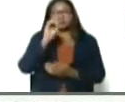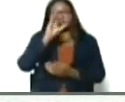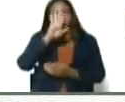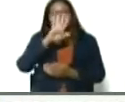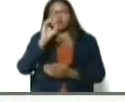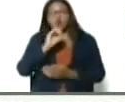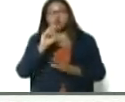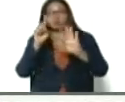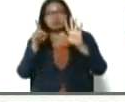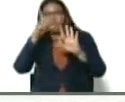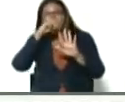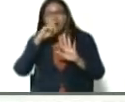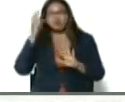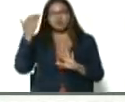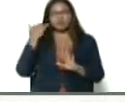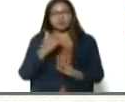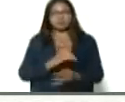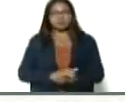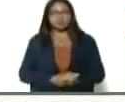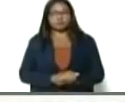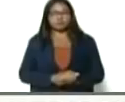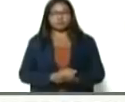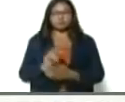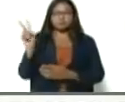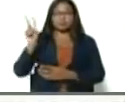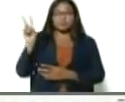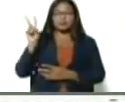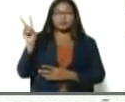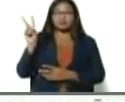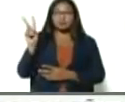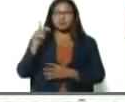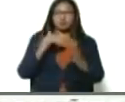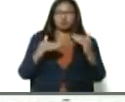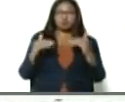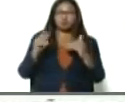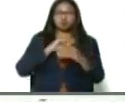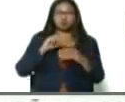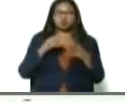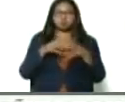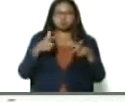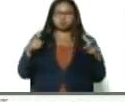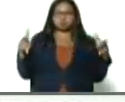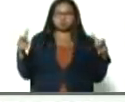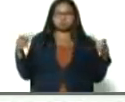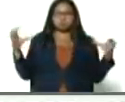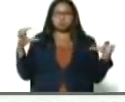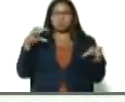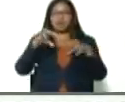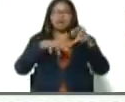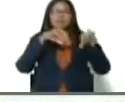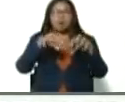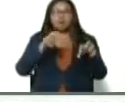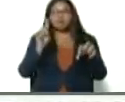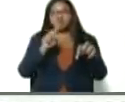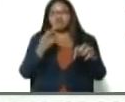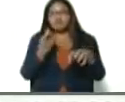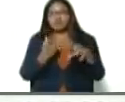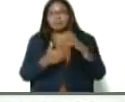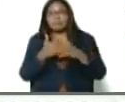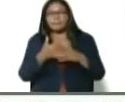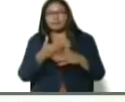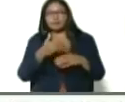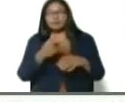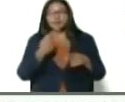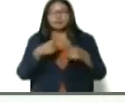atrás. Y por otra parte, Venezuela no tiene el más grande rebaño del continente, pero sí, ya en este momento, tiene la mejor